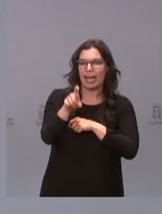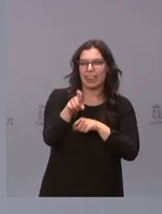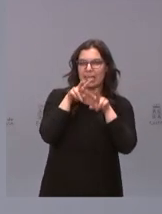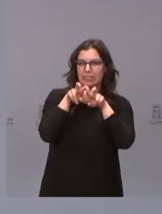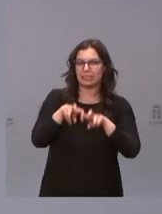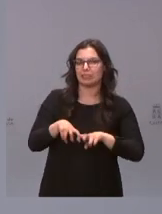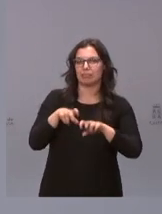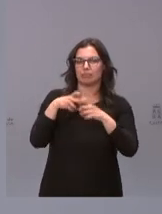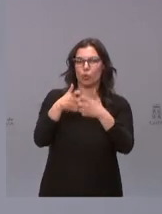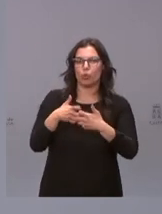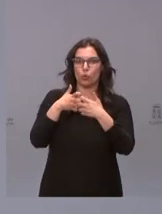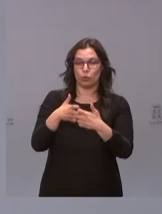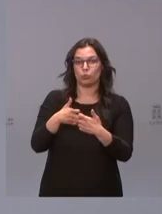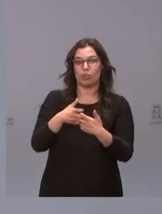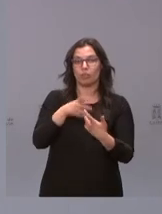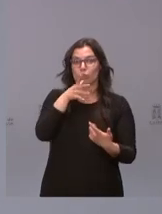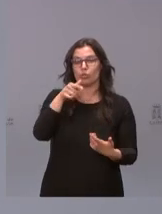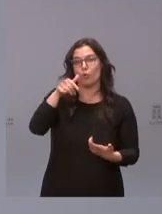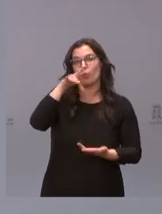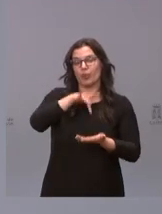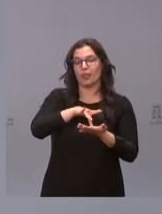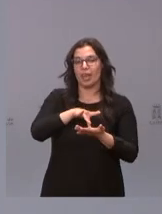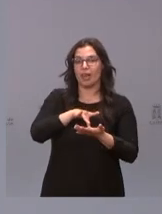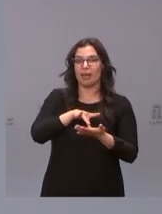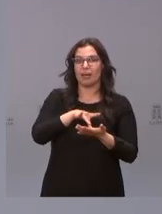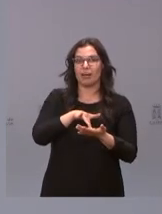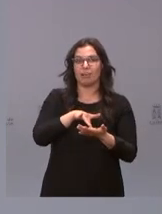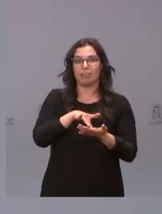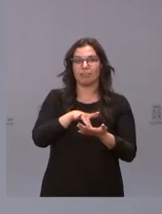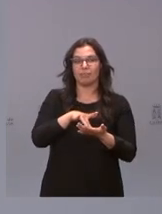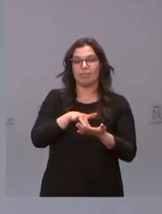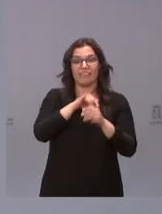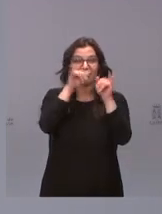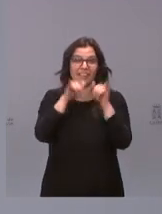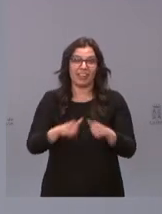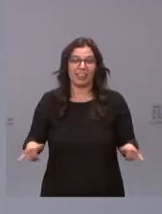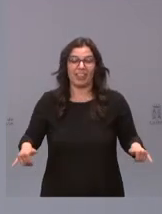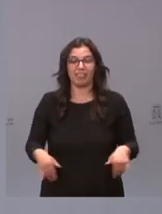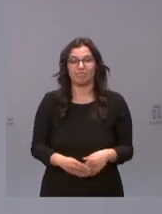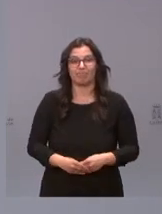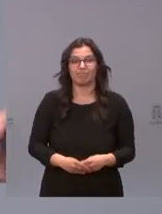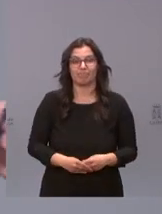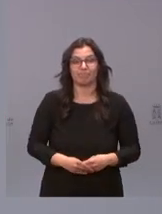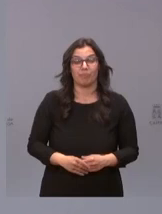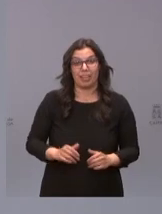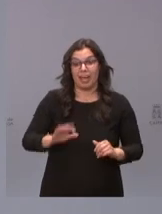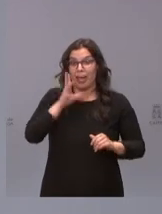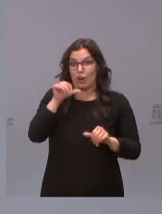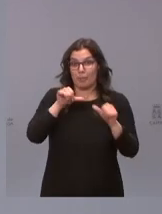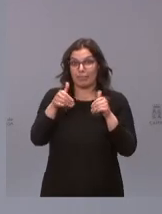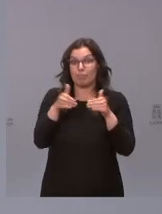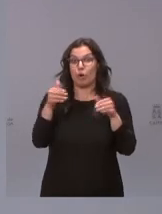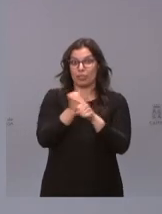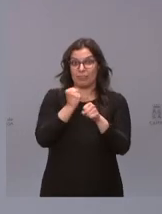y por tanto es un día de muchísima felicidad empieza el trabajo no